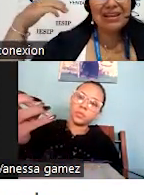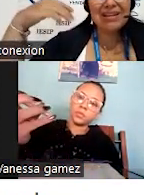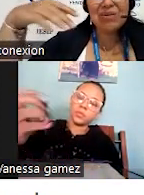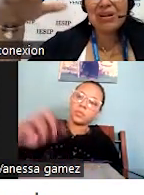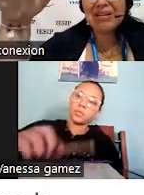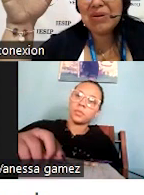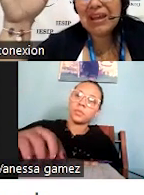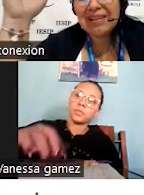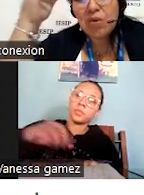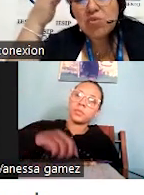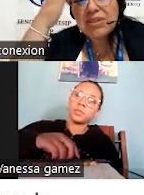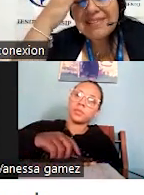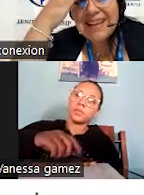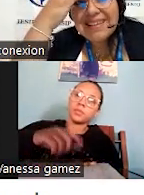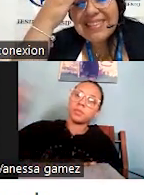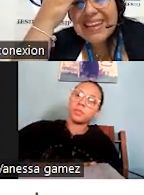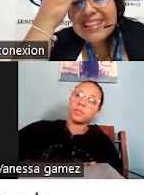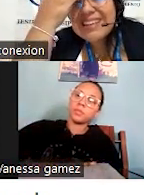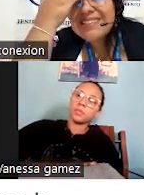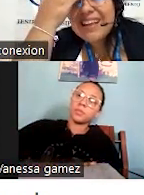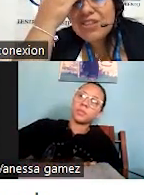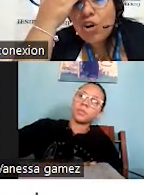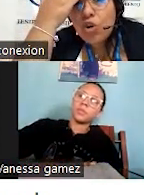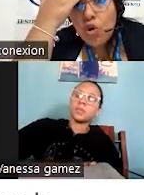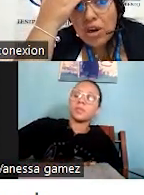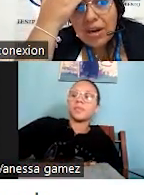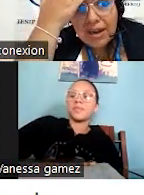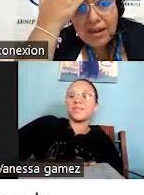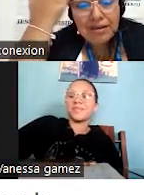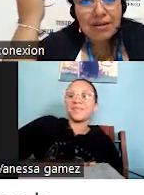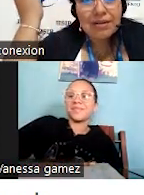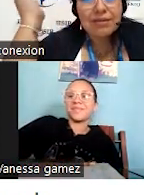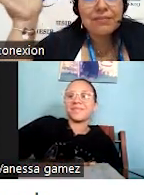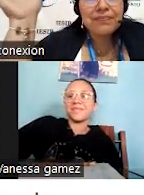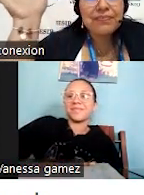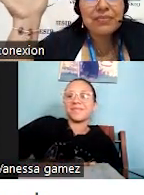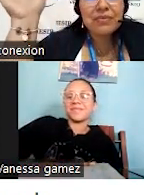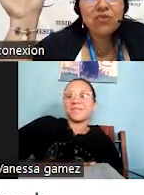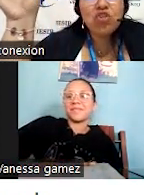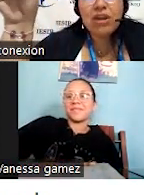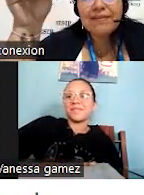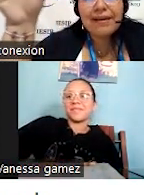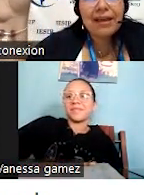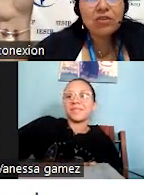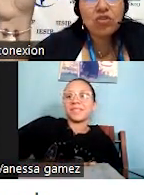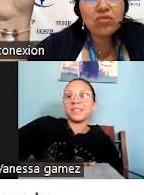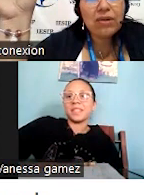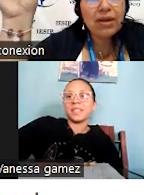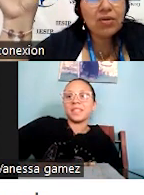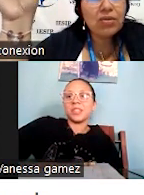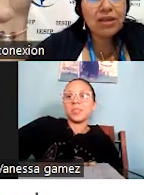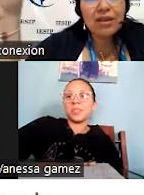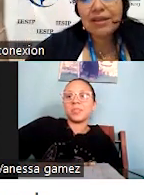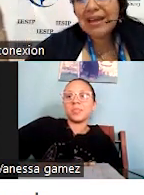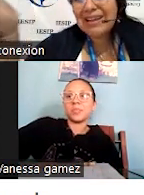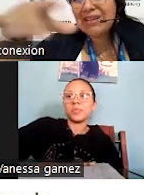te tiene ahí, lo que, lo que hace es un desastre, ni se te ocurra. Yo la saqué, yo trabajé con ella y tal, y